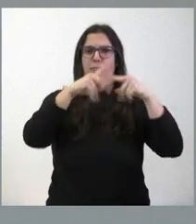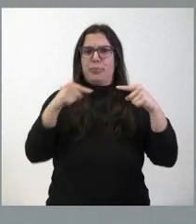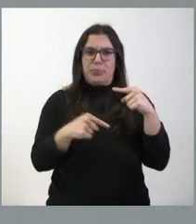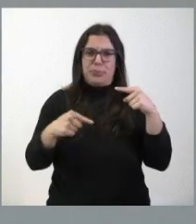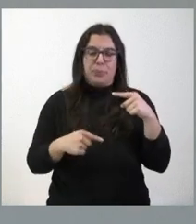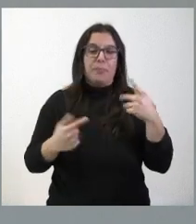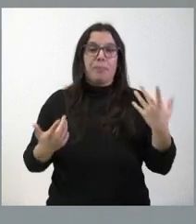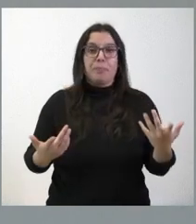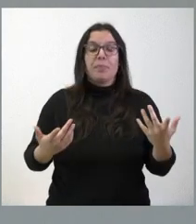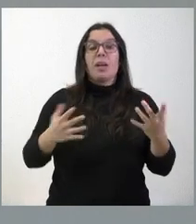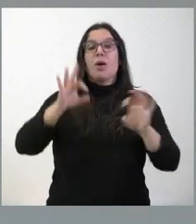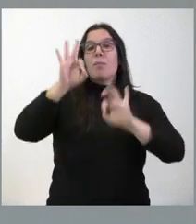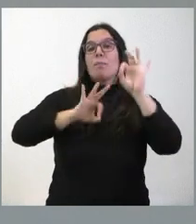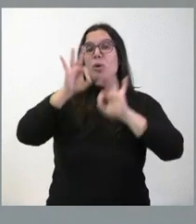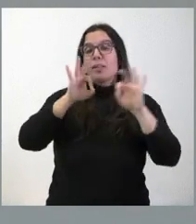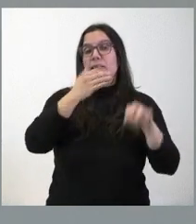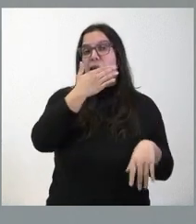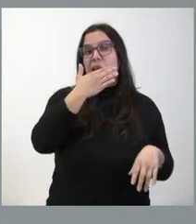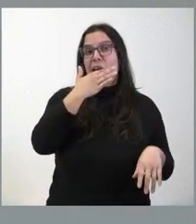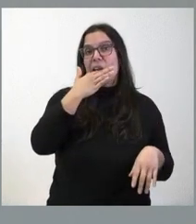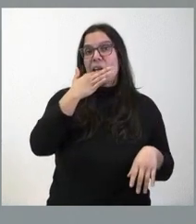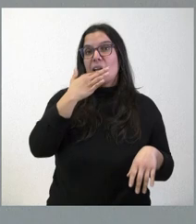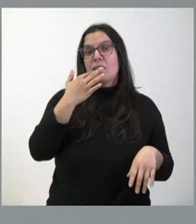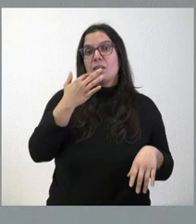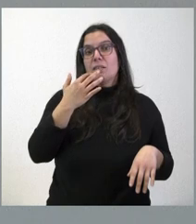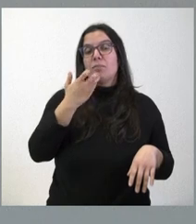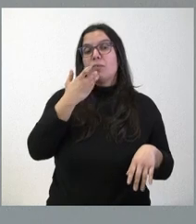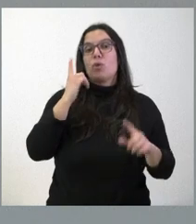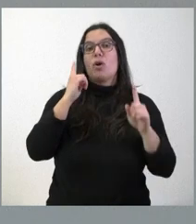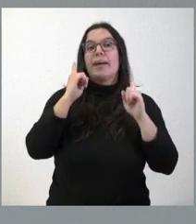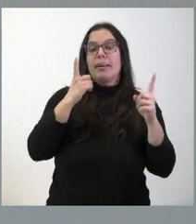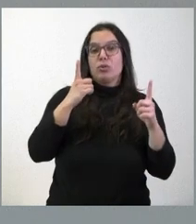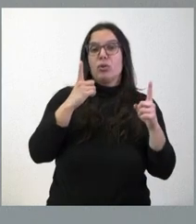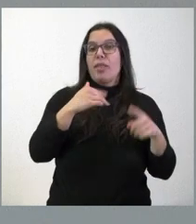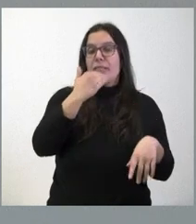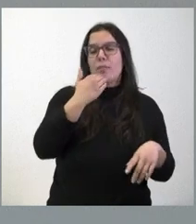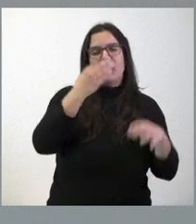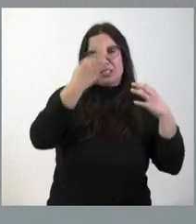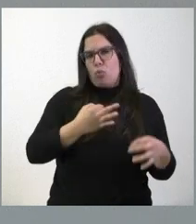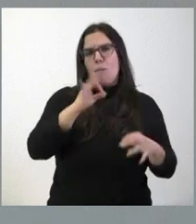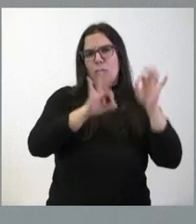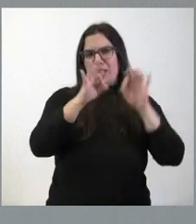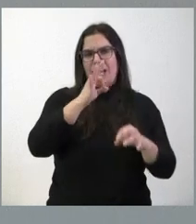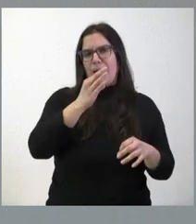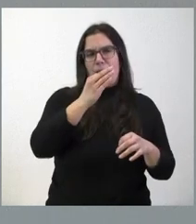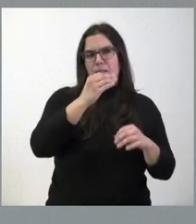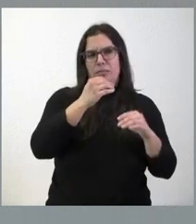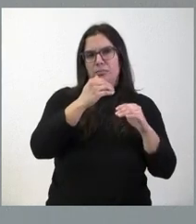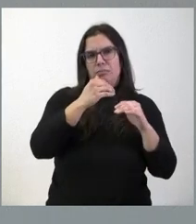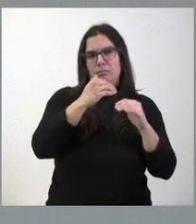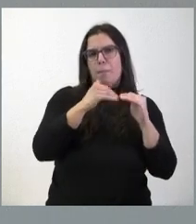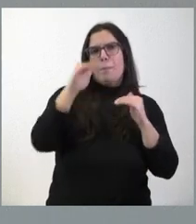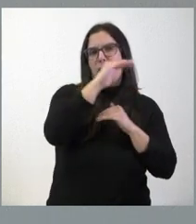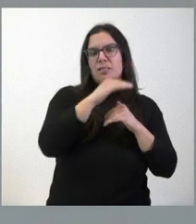Lógicamente, este porcentaje es con bastante seguridad mayor en el caso de Zamora. No hay ningún problema, entiendo yo, en